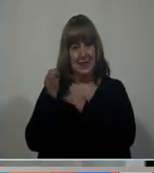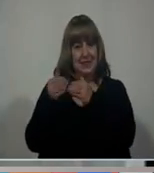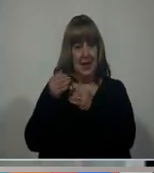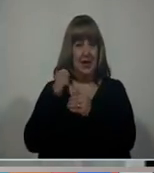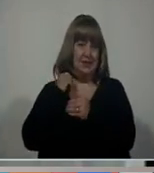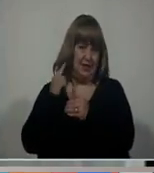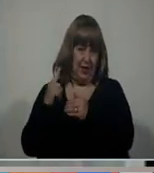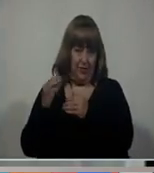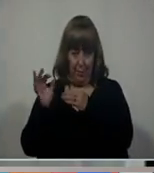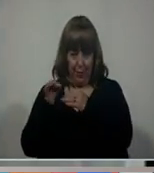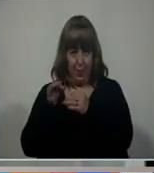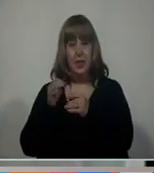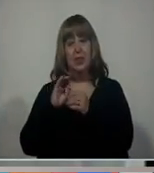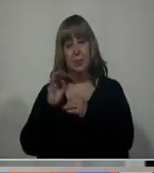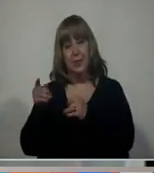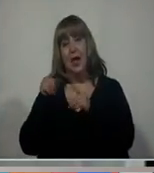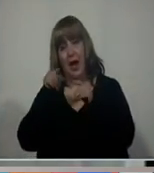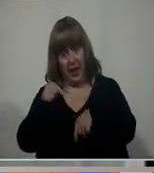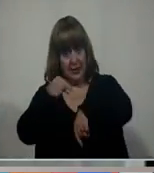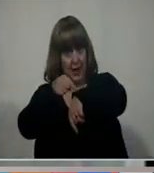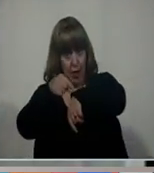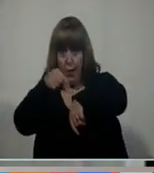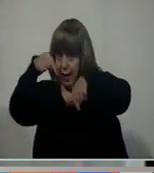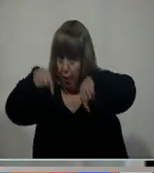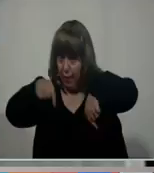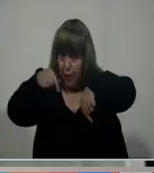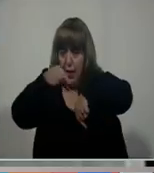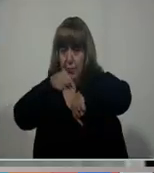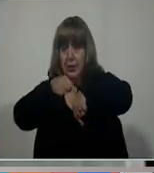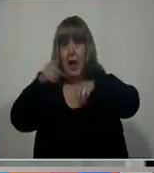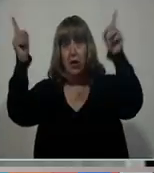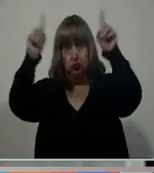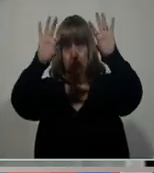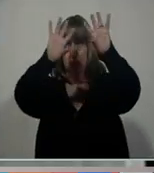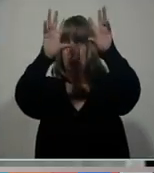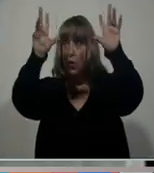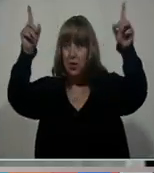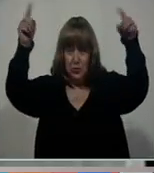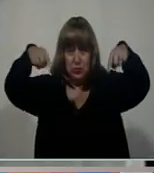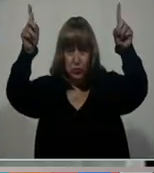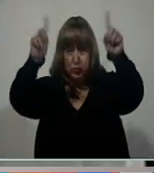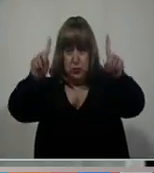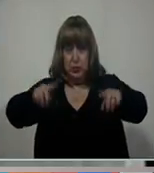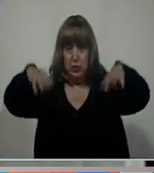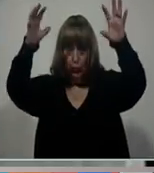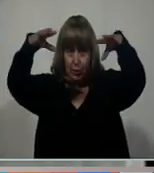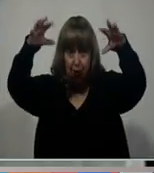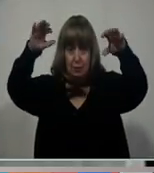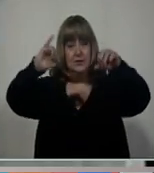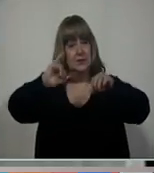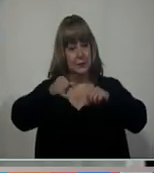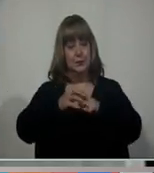desde esa zona hacia el sur, a esta hora, en este momento, hay áreas de tormentas, efectivamente. Tormentas eléctricas.